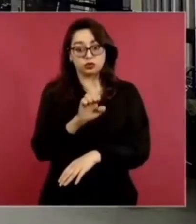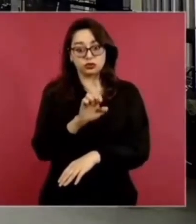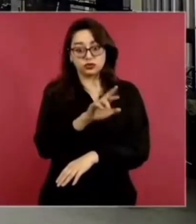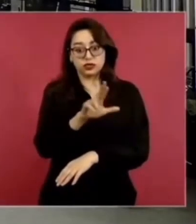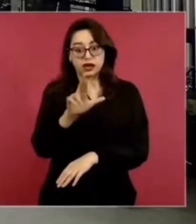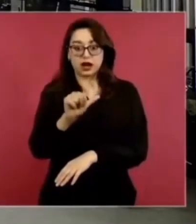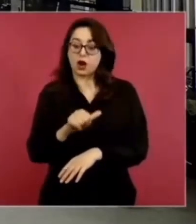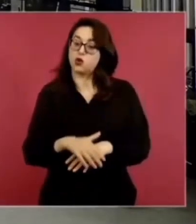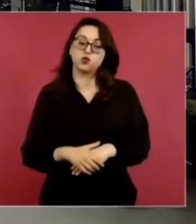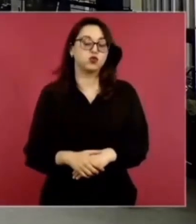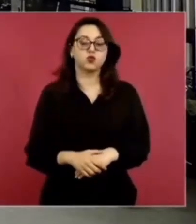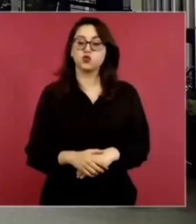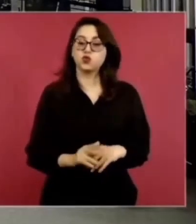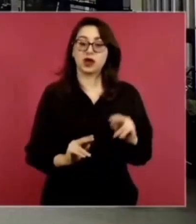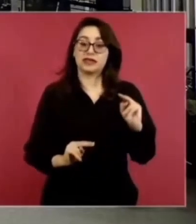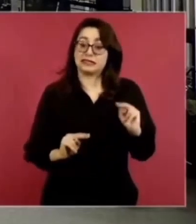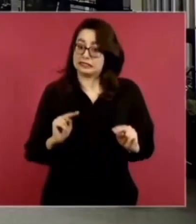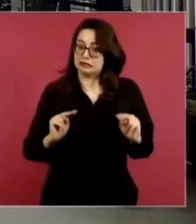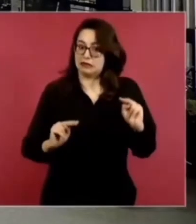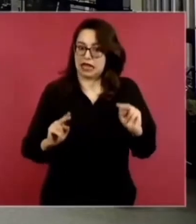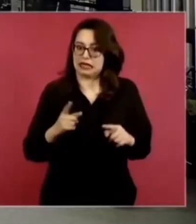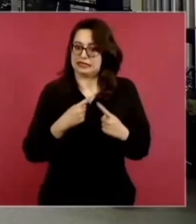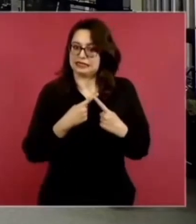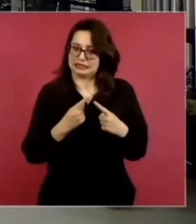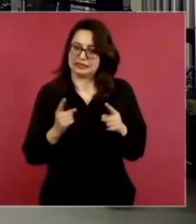dicen en mi pueblo, nivelitos.